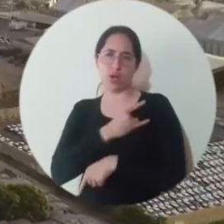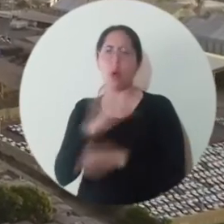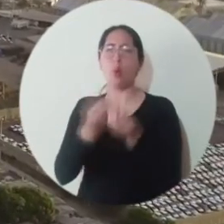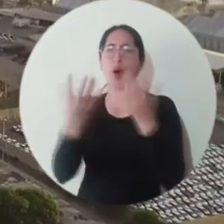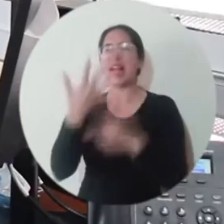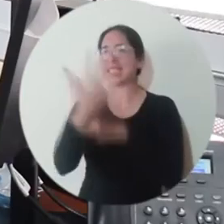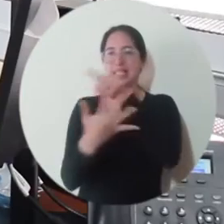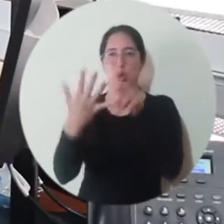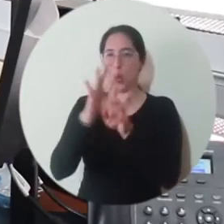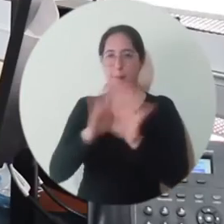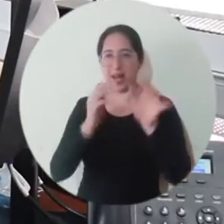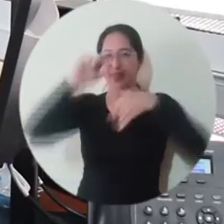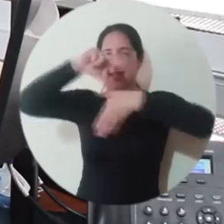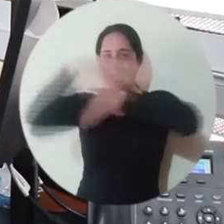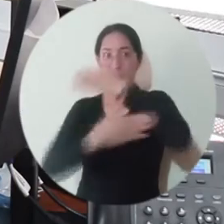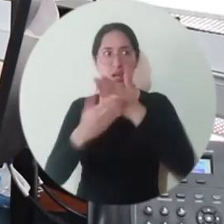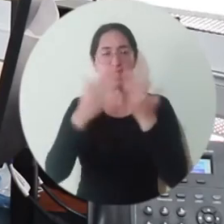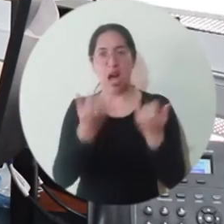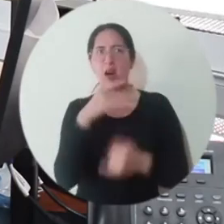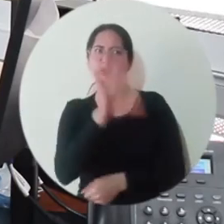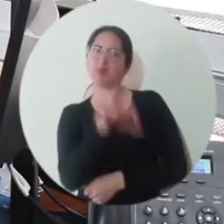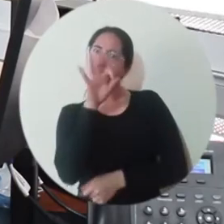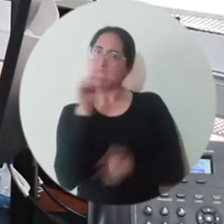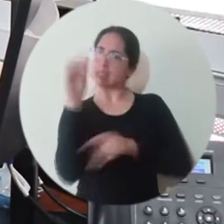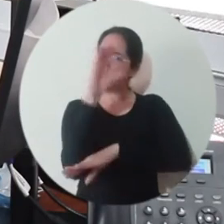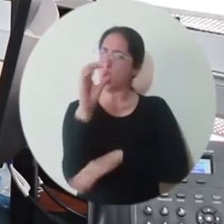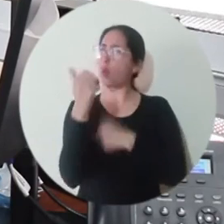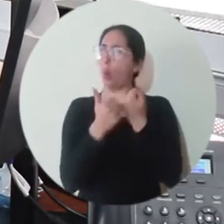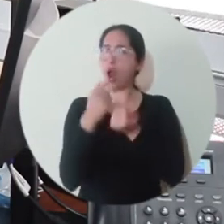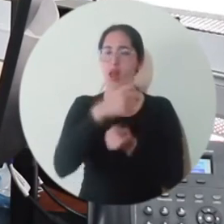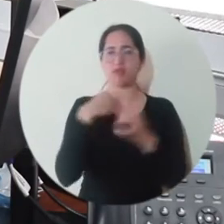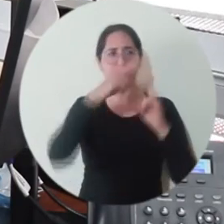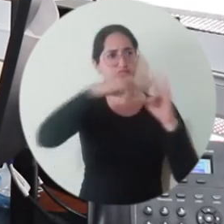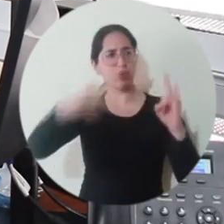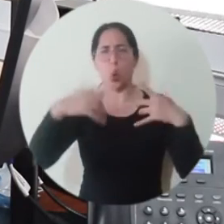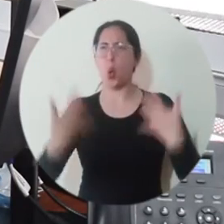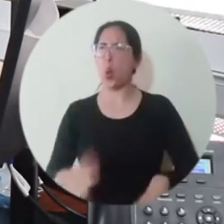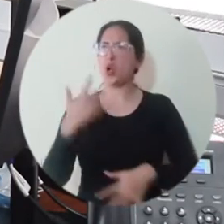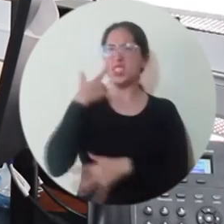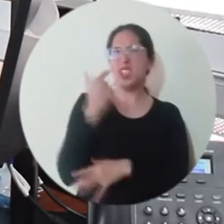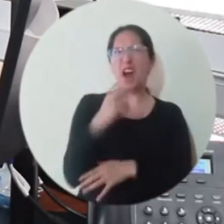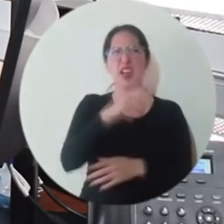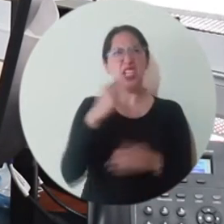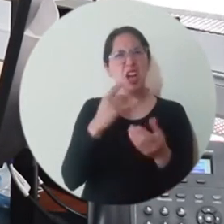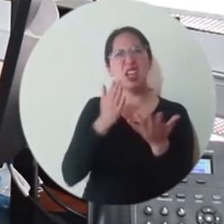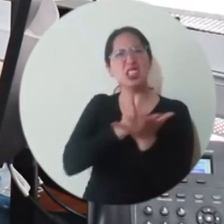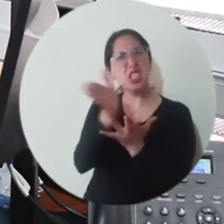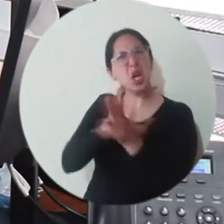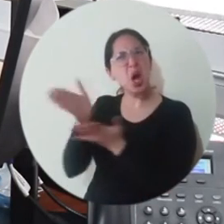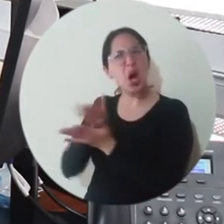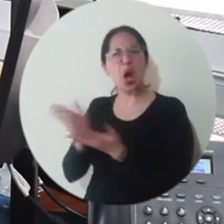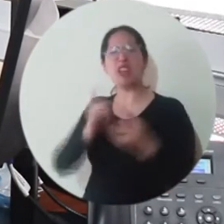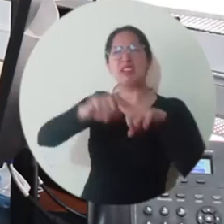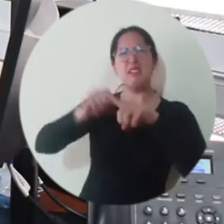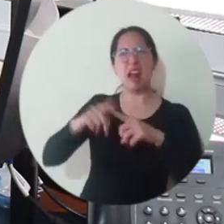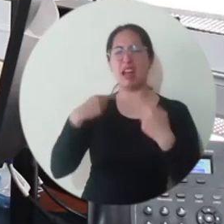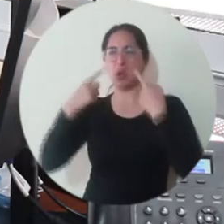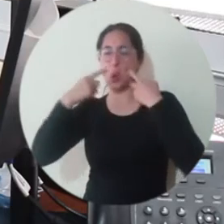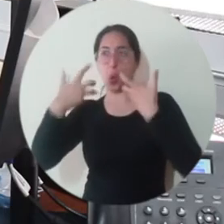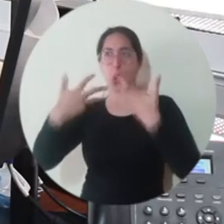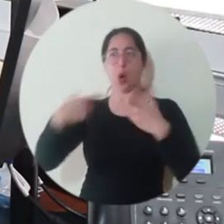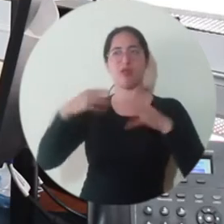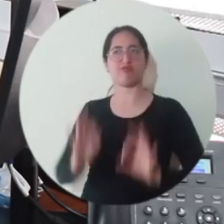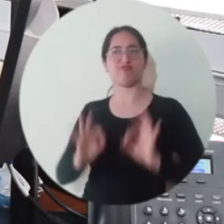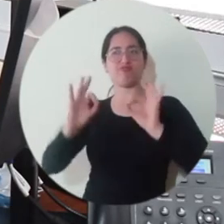Magdalena. La única de su tipo ahora en la región Caribe y es de las pocas de su tipo en Colombia, por lo cual estamos muy contentos que la universidad tenga